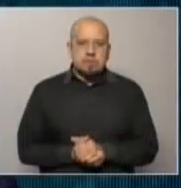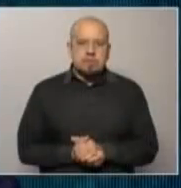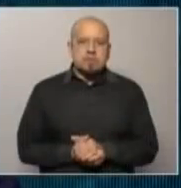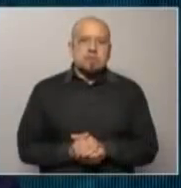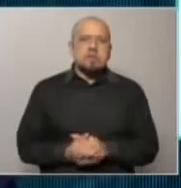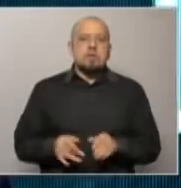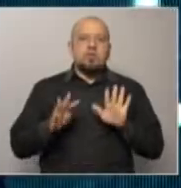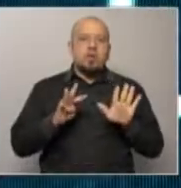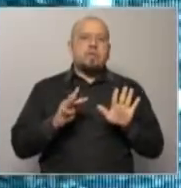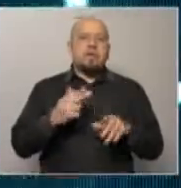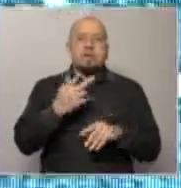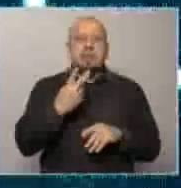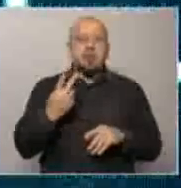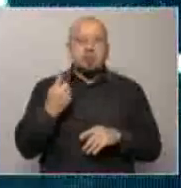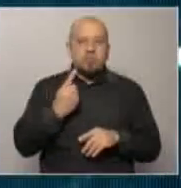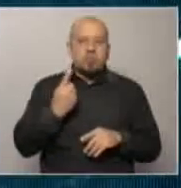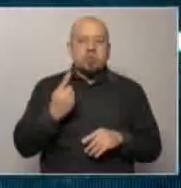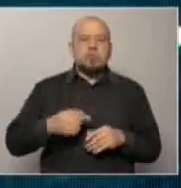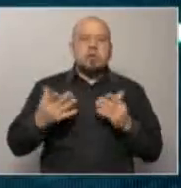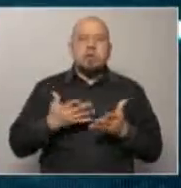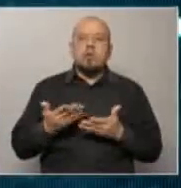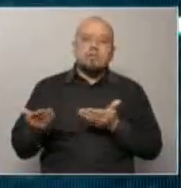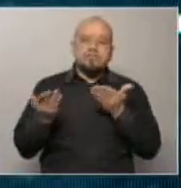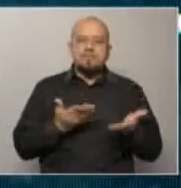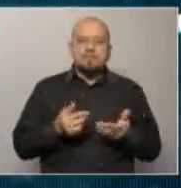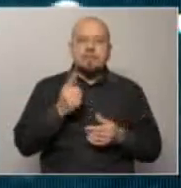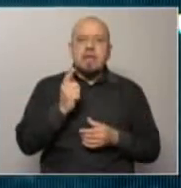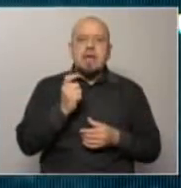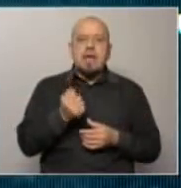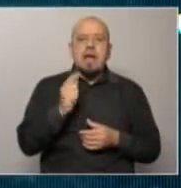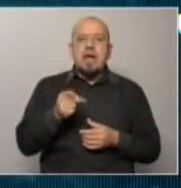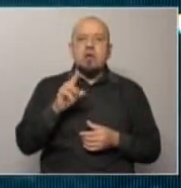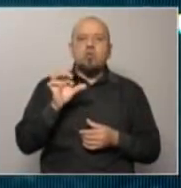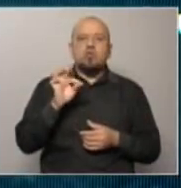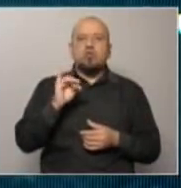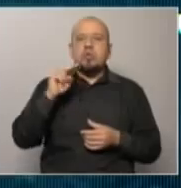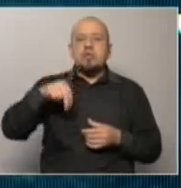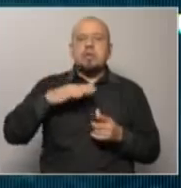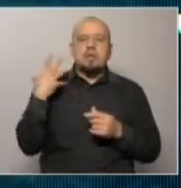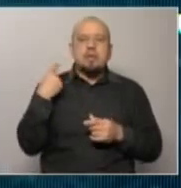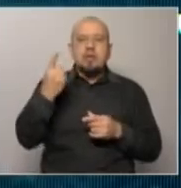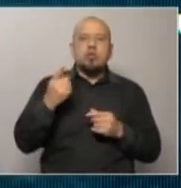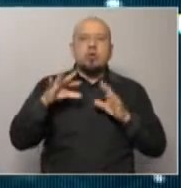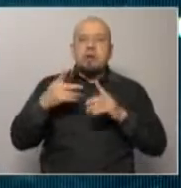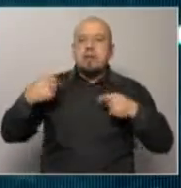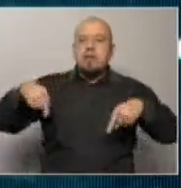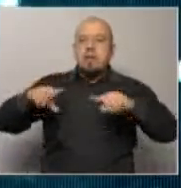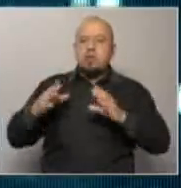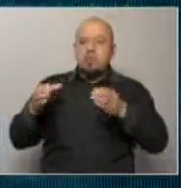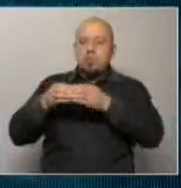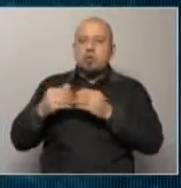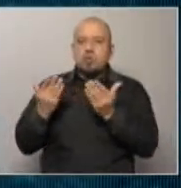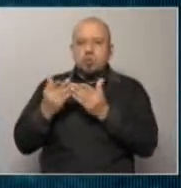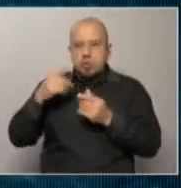32 minutos pasan de las noches de la noche. De recibimos a Agustín Iturralde, director ejecutivo del Centro de Estudios para el Desarrollo, especialista en